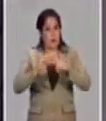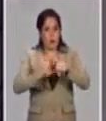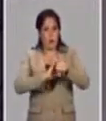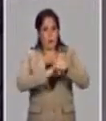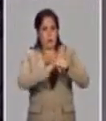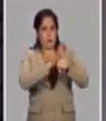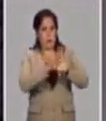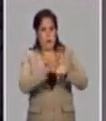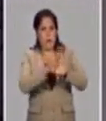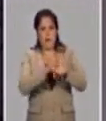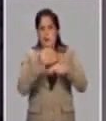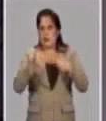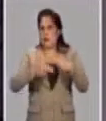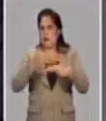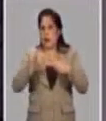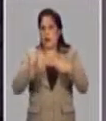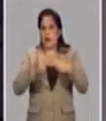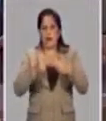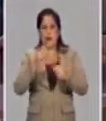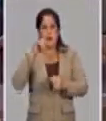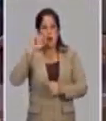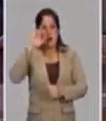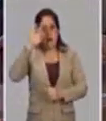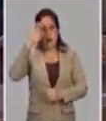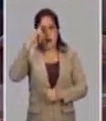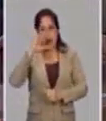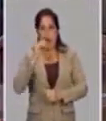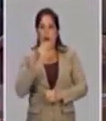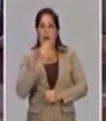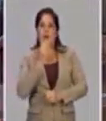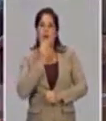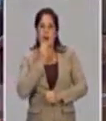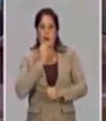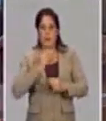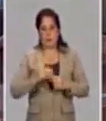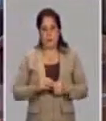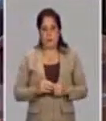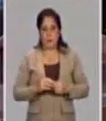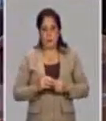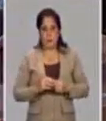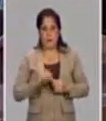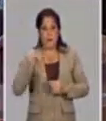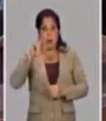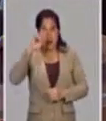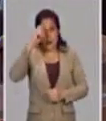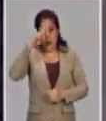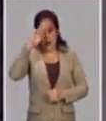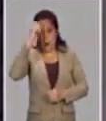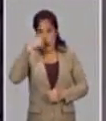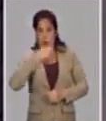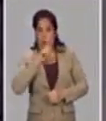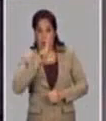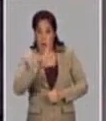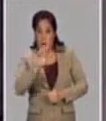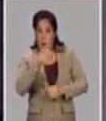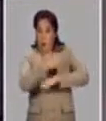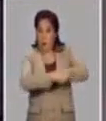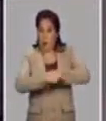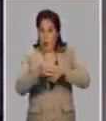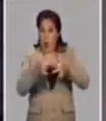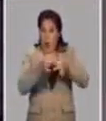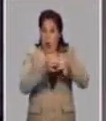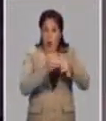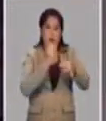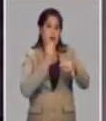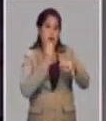el control de la pandemia se han obtenido en Israel. Que es el país que más ha avanzado en cobertura. Es un país pequeño que ha logrado invertir y